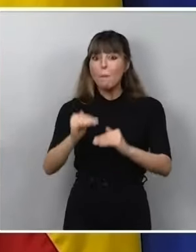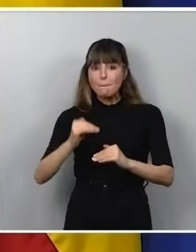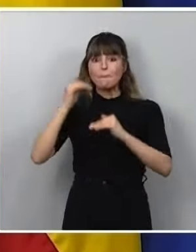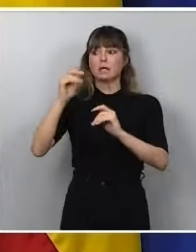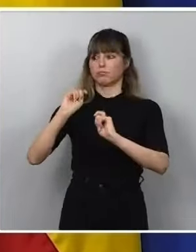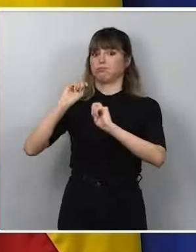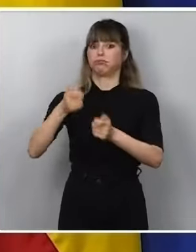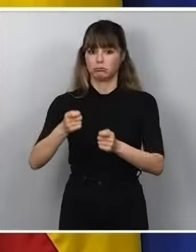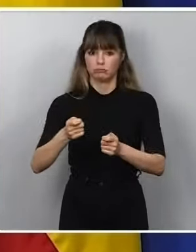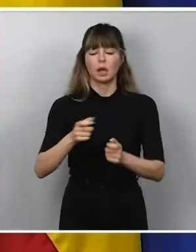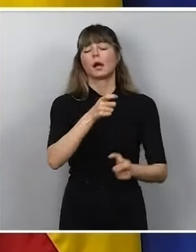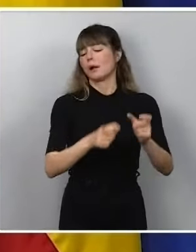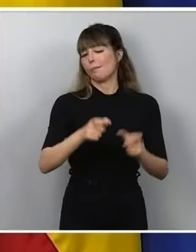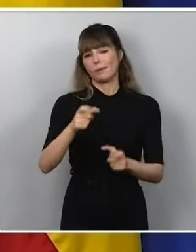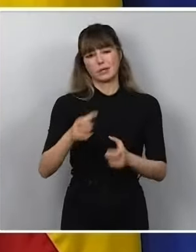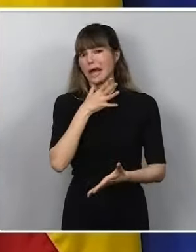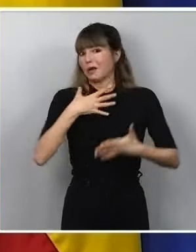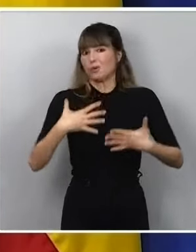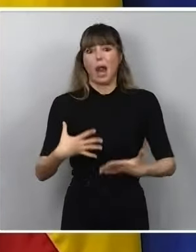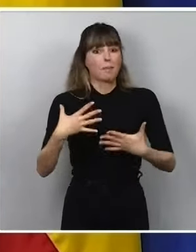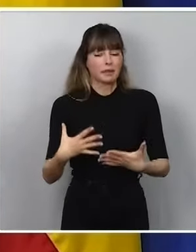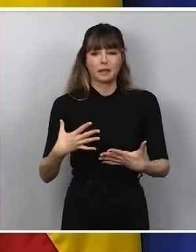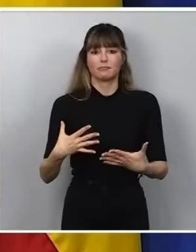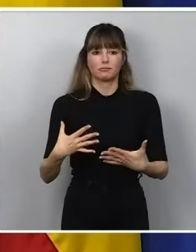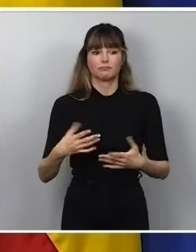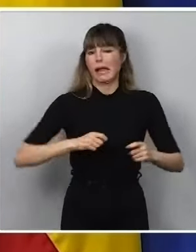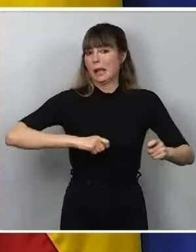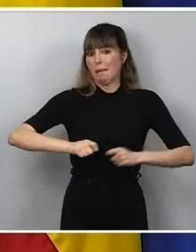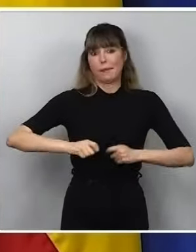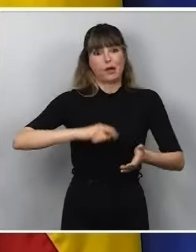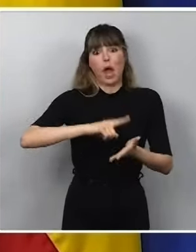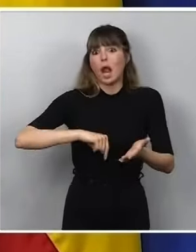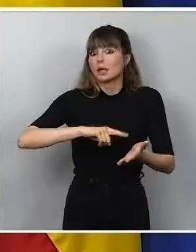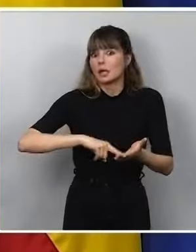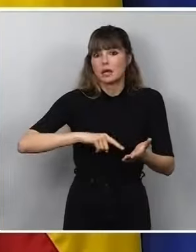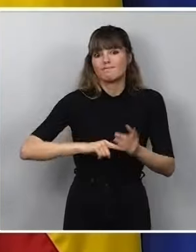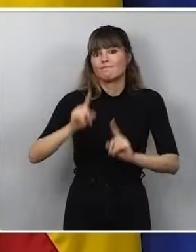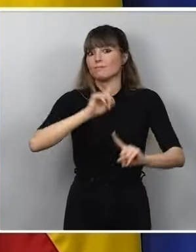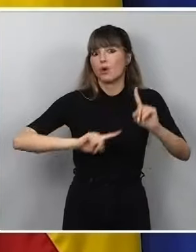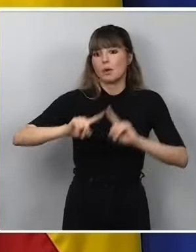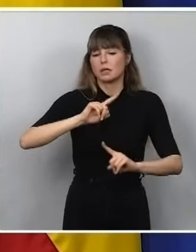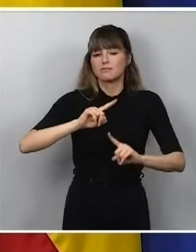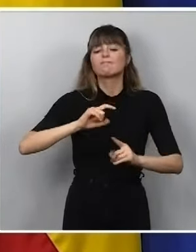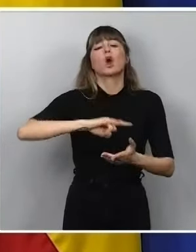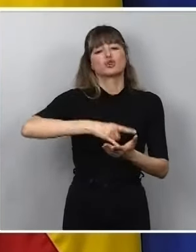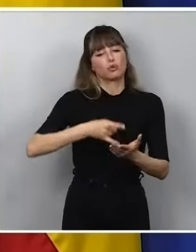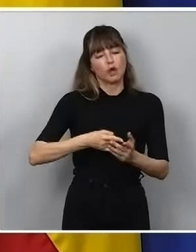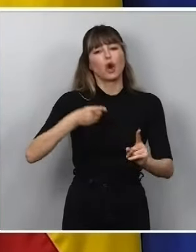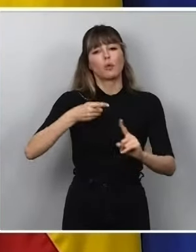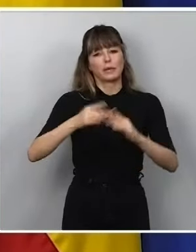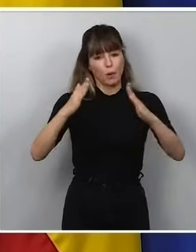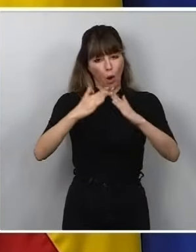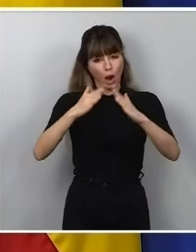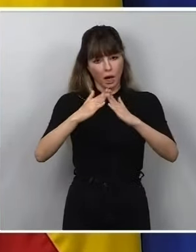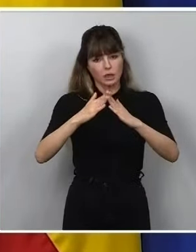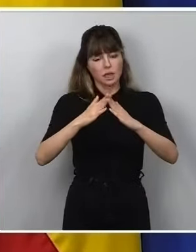definitiva, personas que se encuentran en estos momentos capturadas por el mercado del alquiler y que podrían salir de él para tener acceso a una